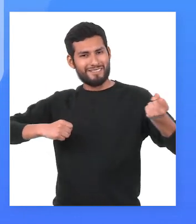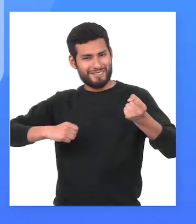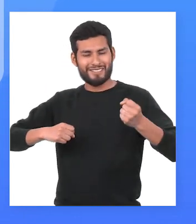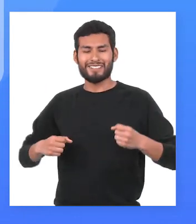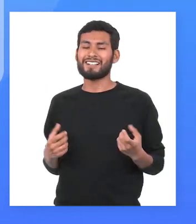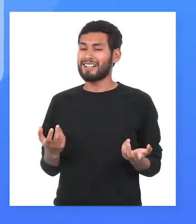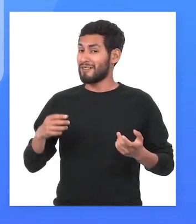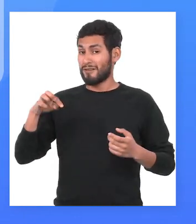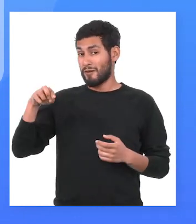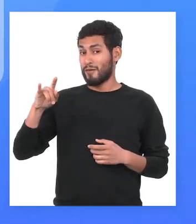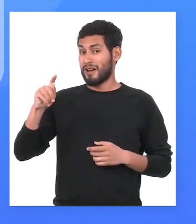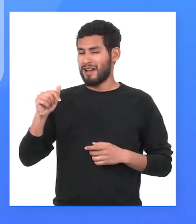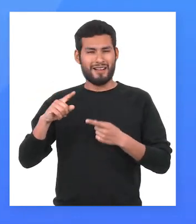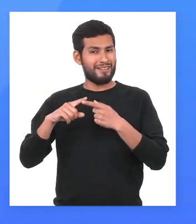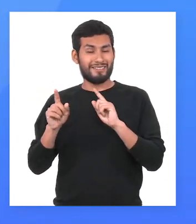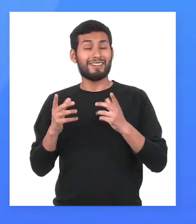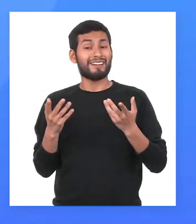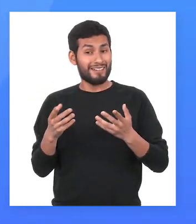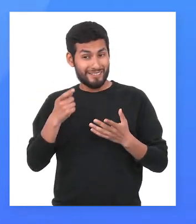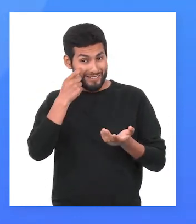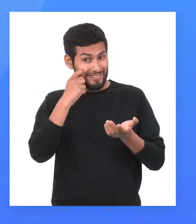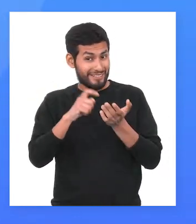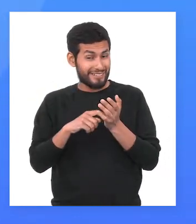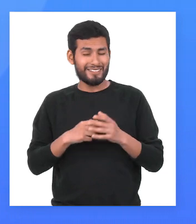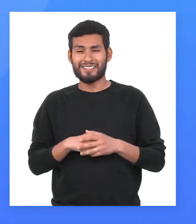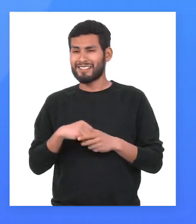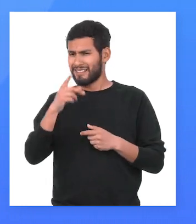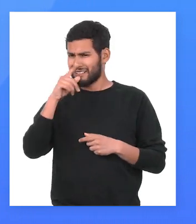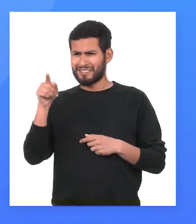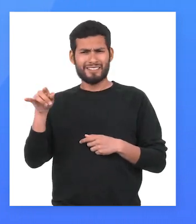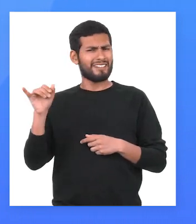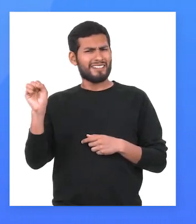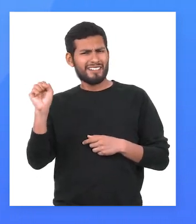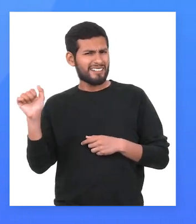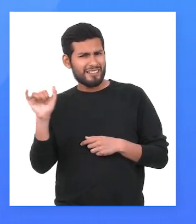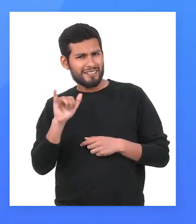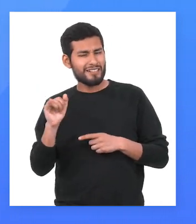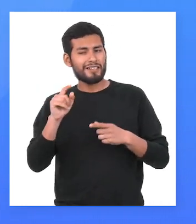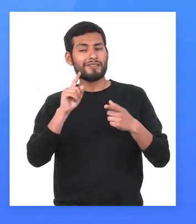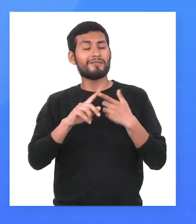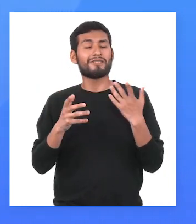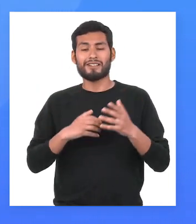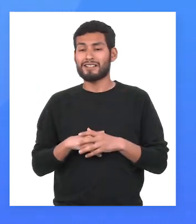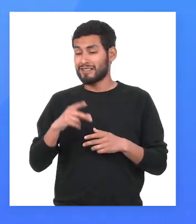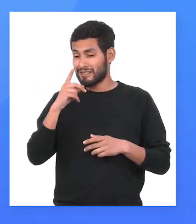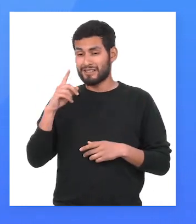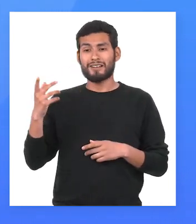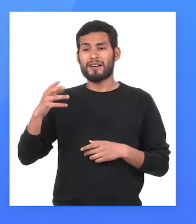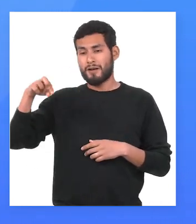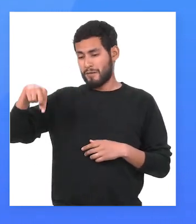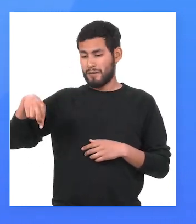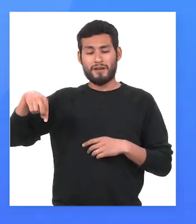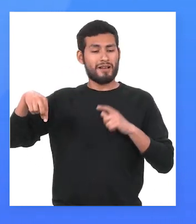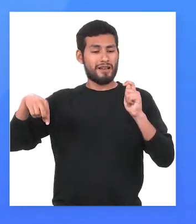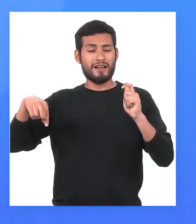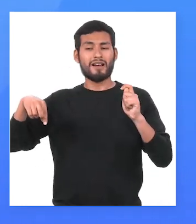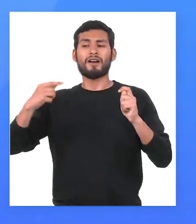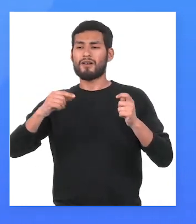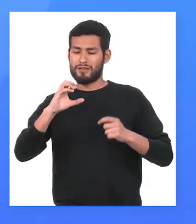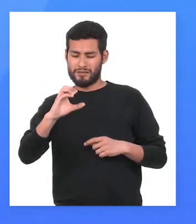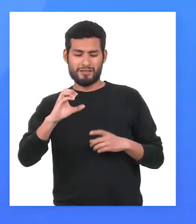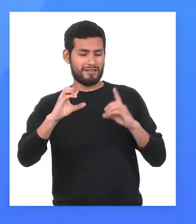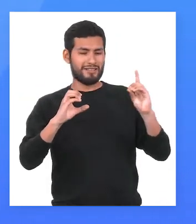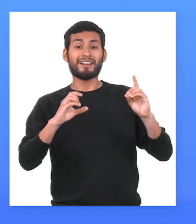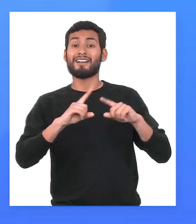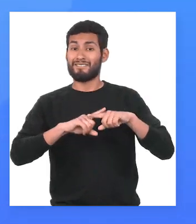hablando de cuerda y no de puerta. Como podrán notar, ambas tienen sonidos similares, pero gracias a los fonemas sabemos que no se refieren